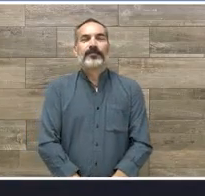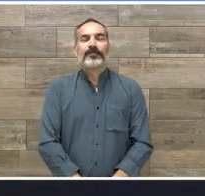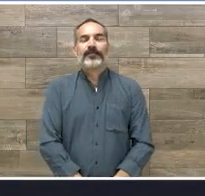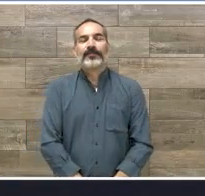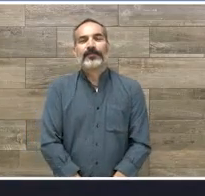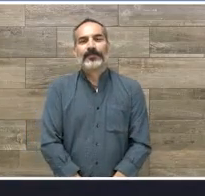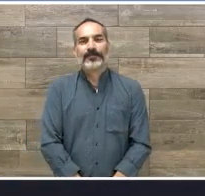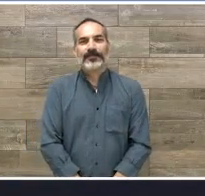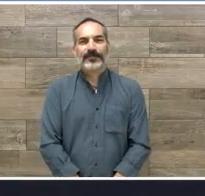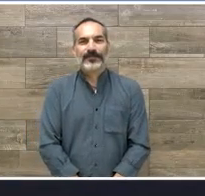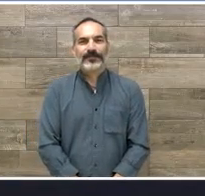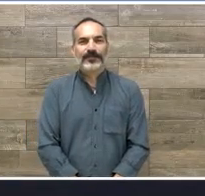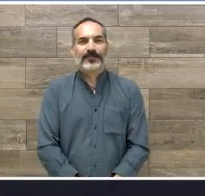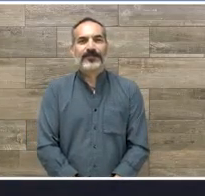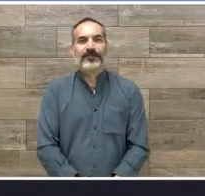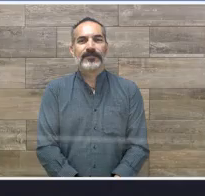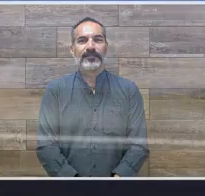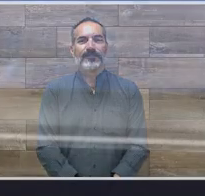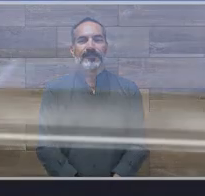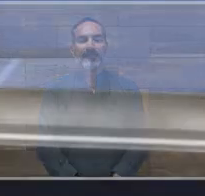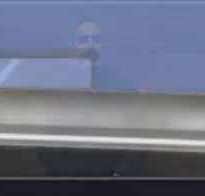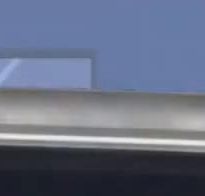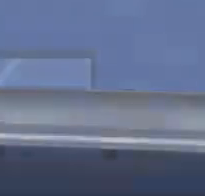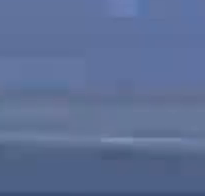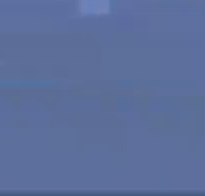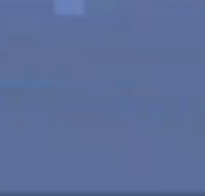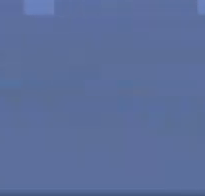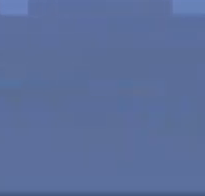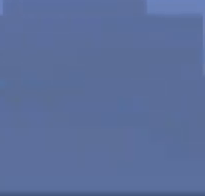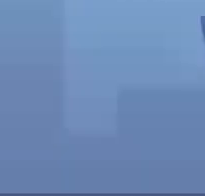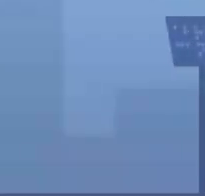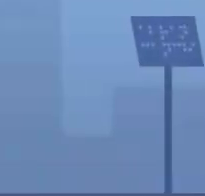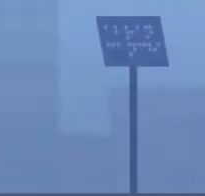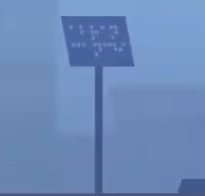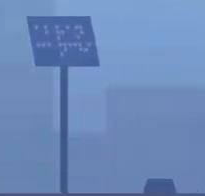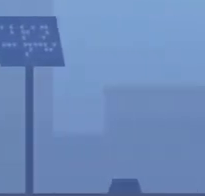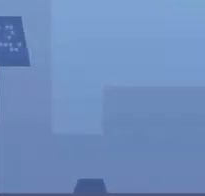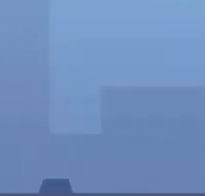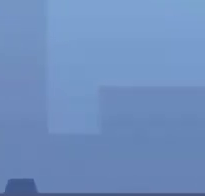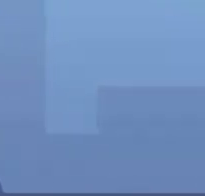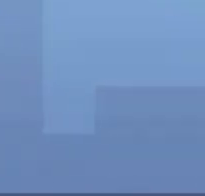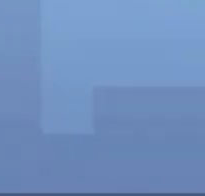después de nuestra cápsula de Entérate, amigos. Entérate.